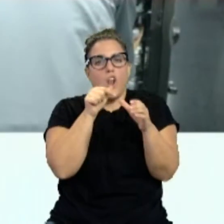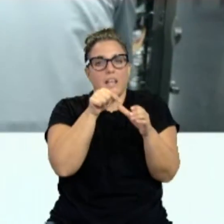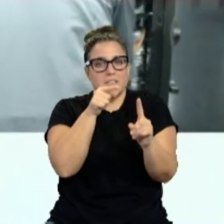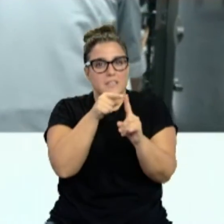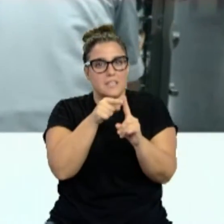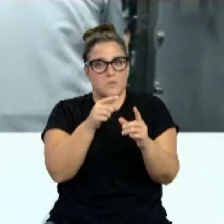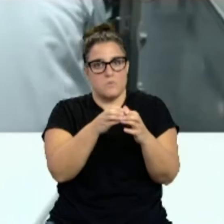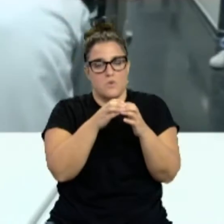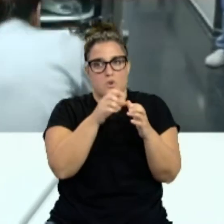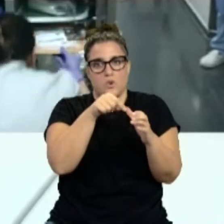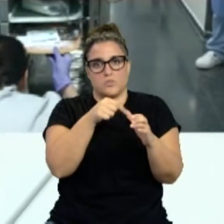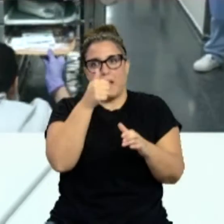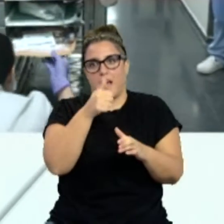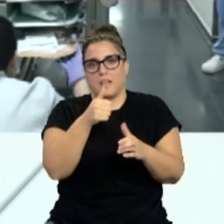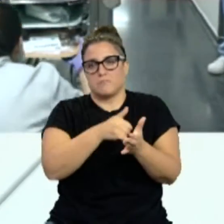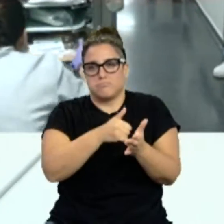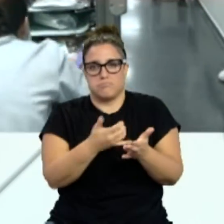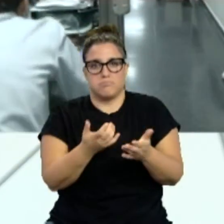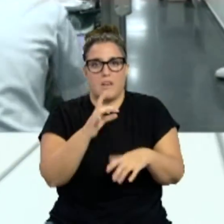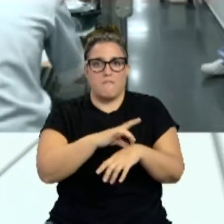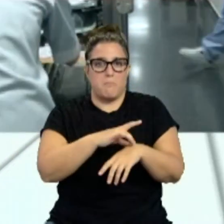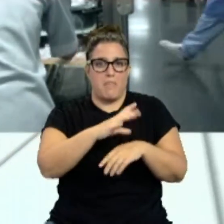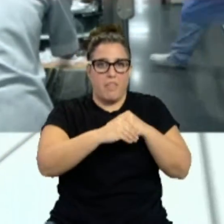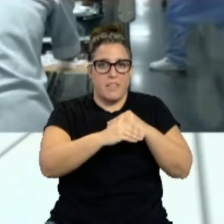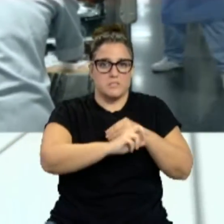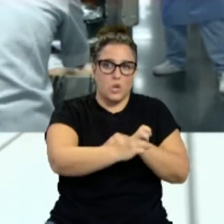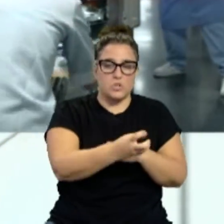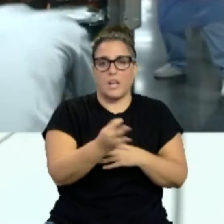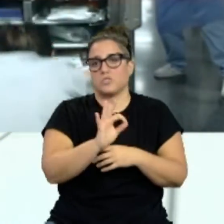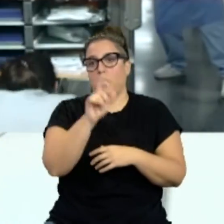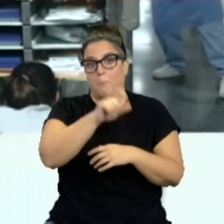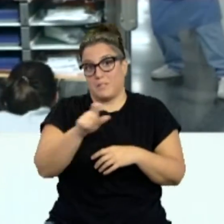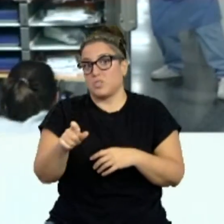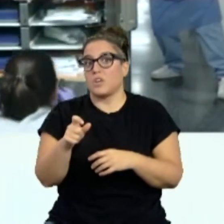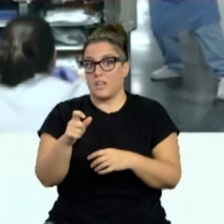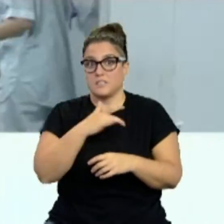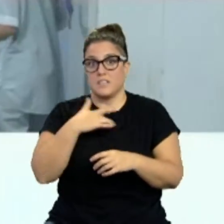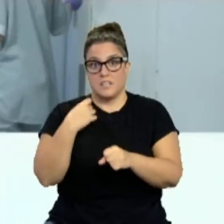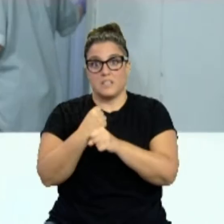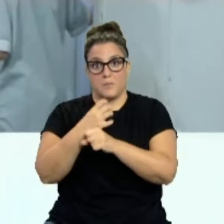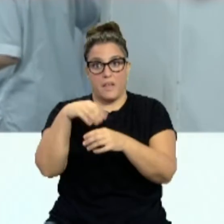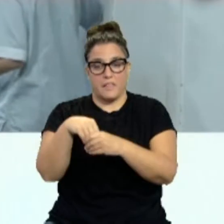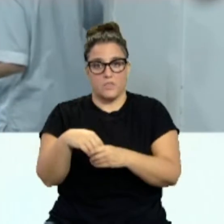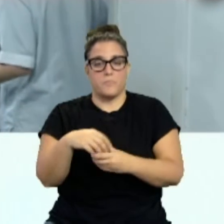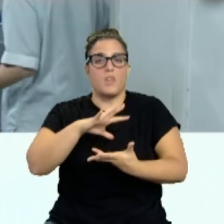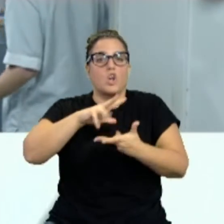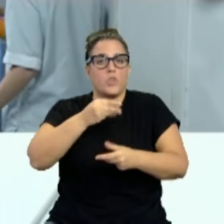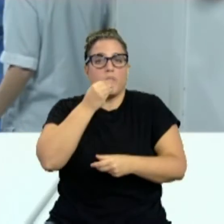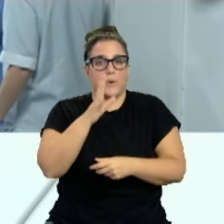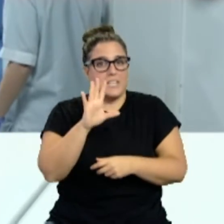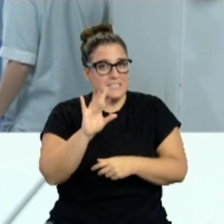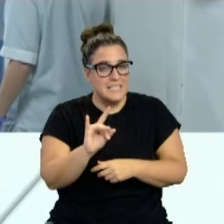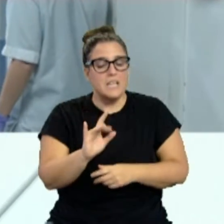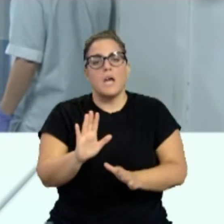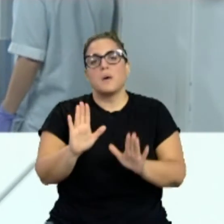enfermedades que puedan necesitarlo y al personal sanitario. Es buena noticia, pero es